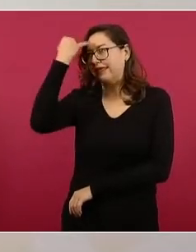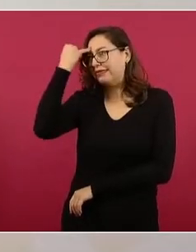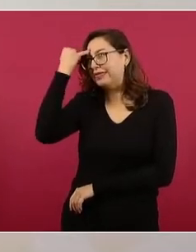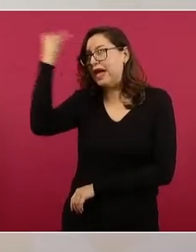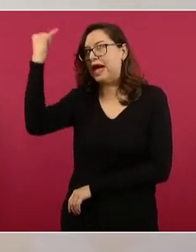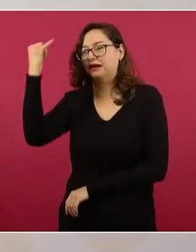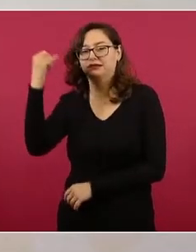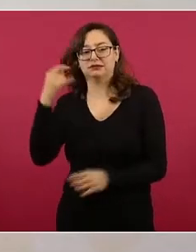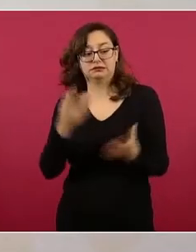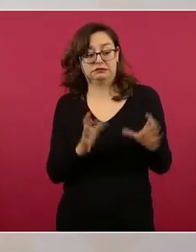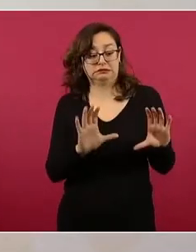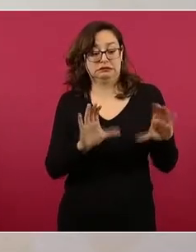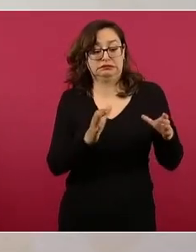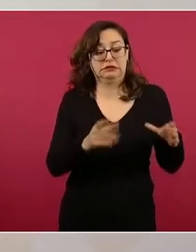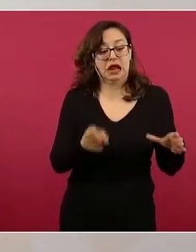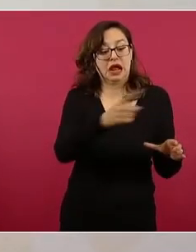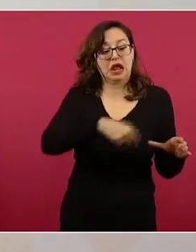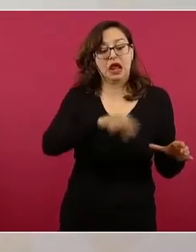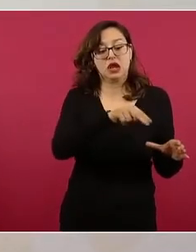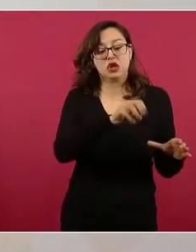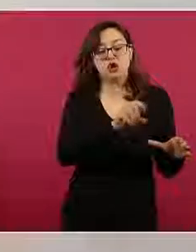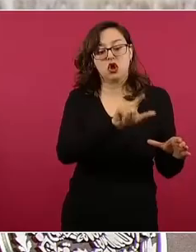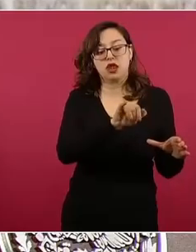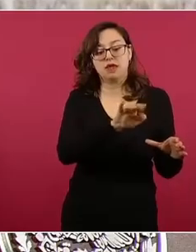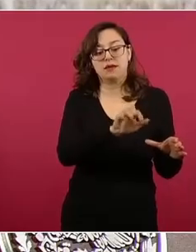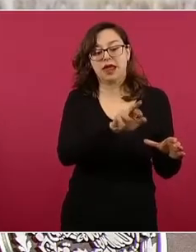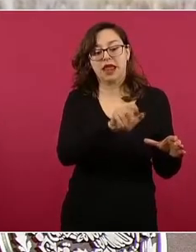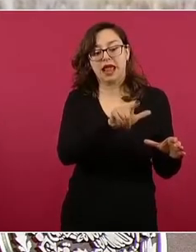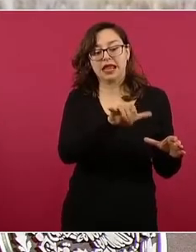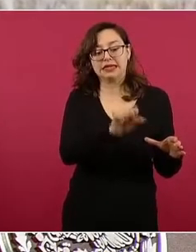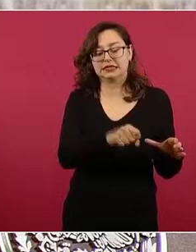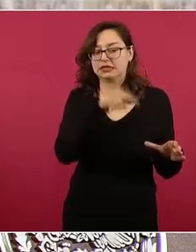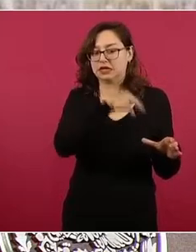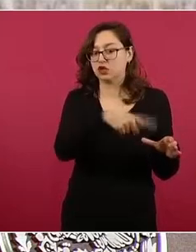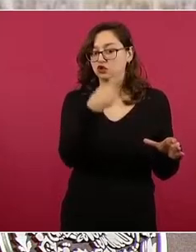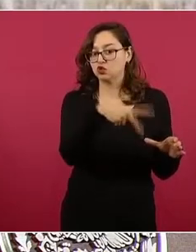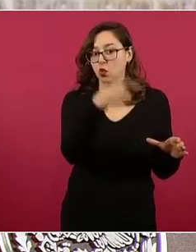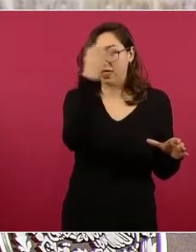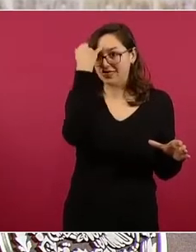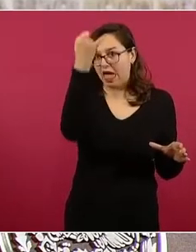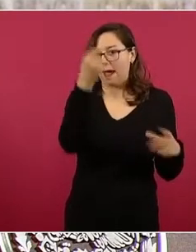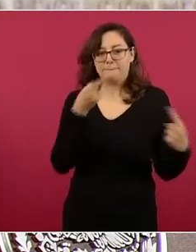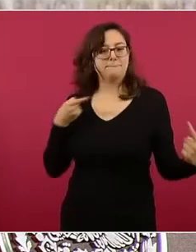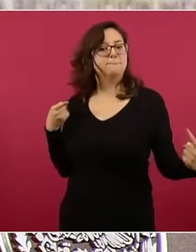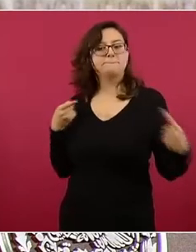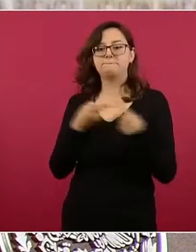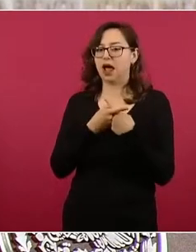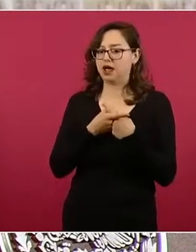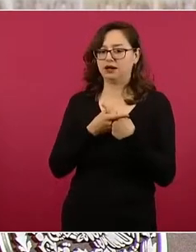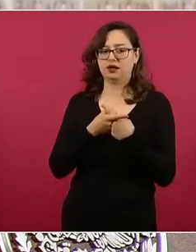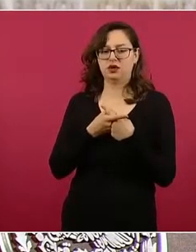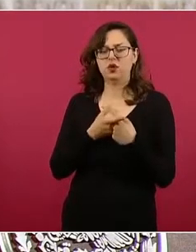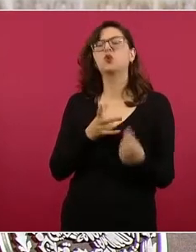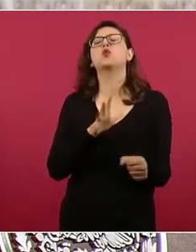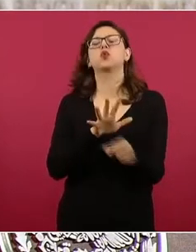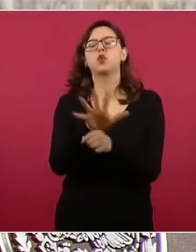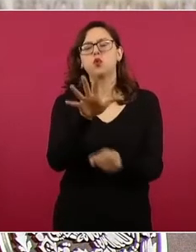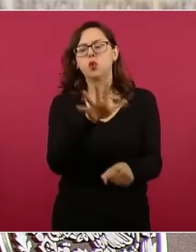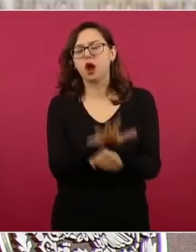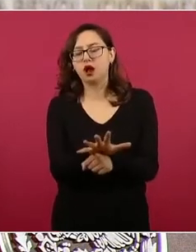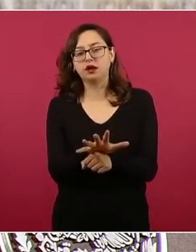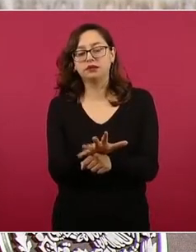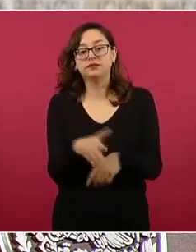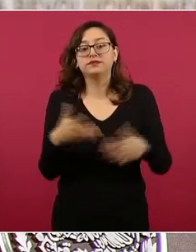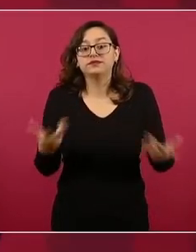es el sostener